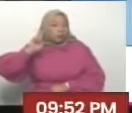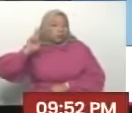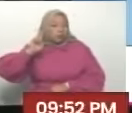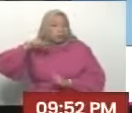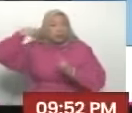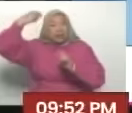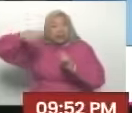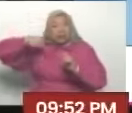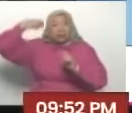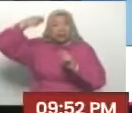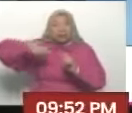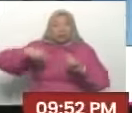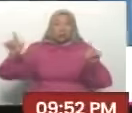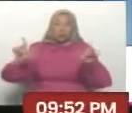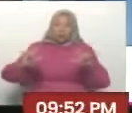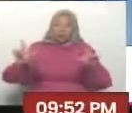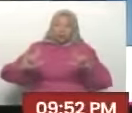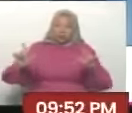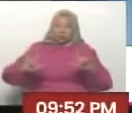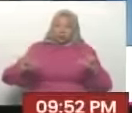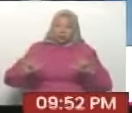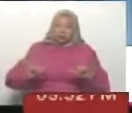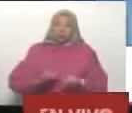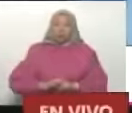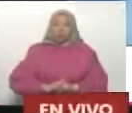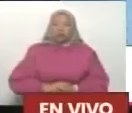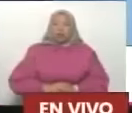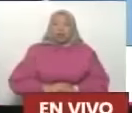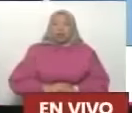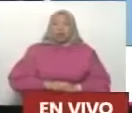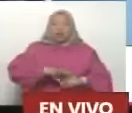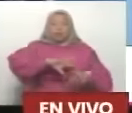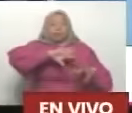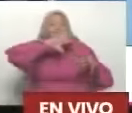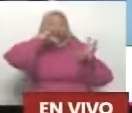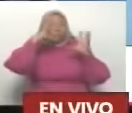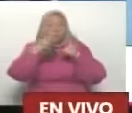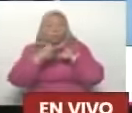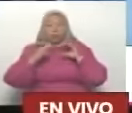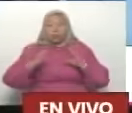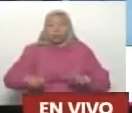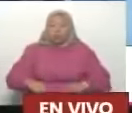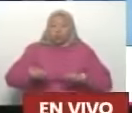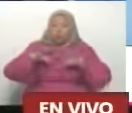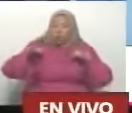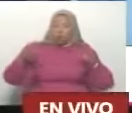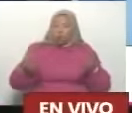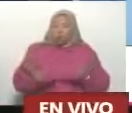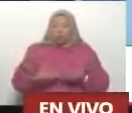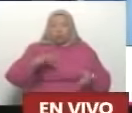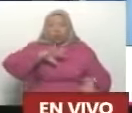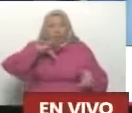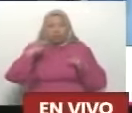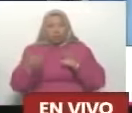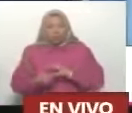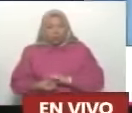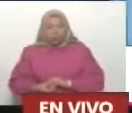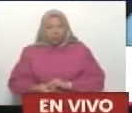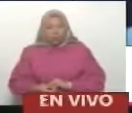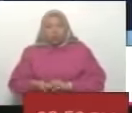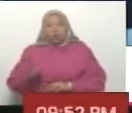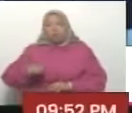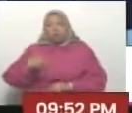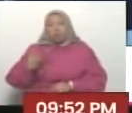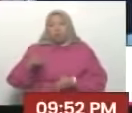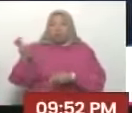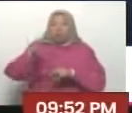cine, la televisión. Cambió la humanidad. ¿La cambió? Que tú pudieras